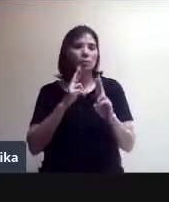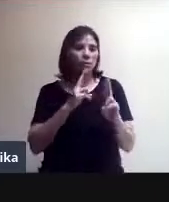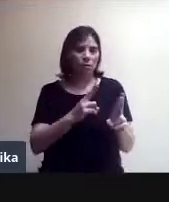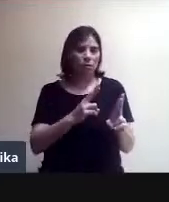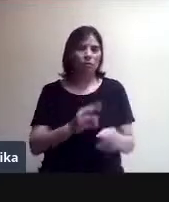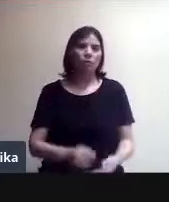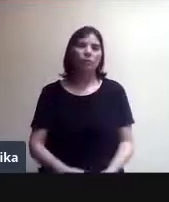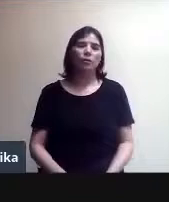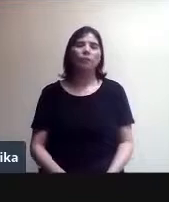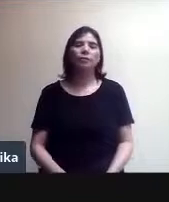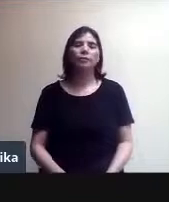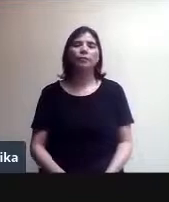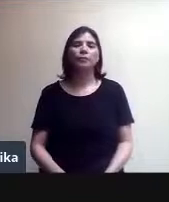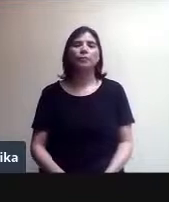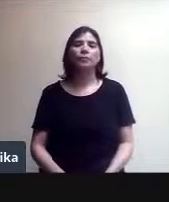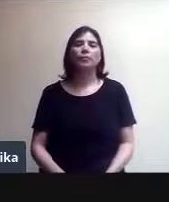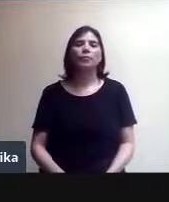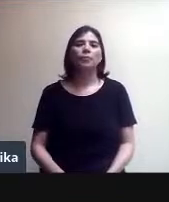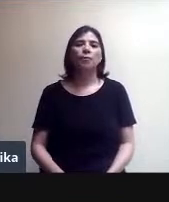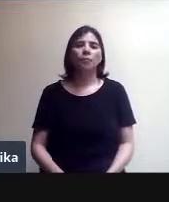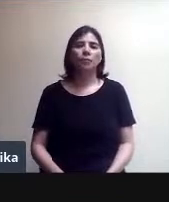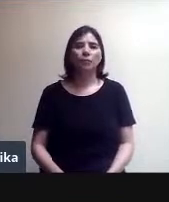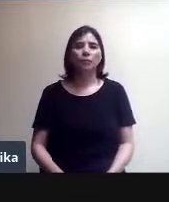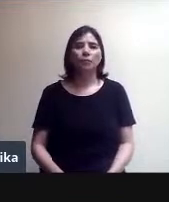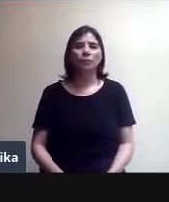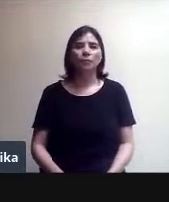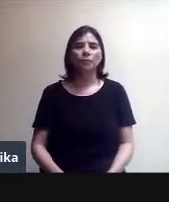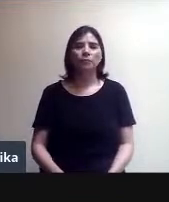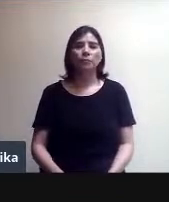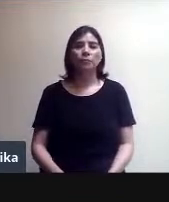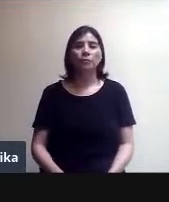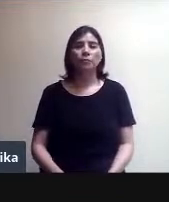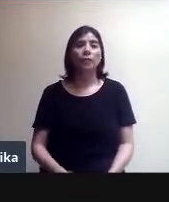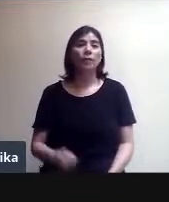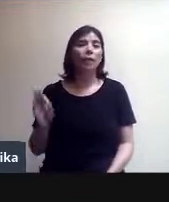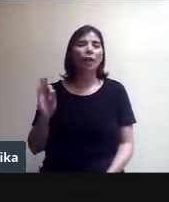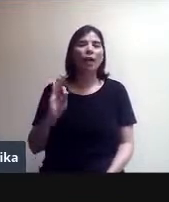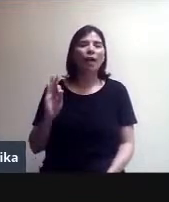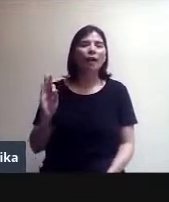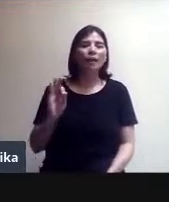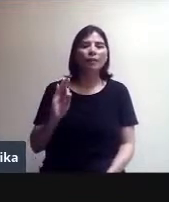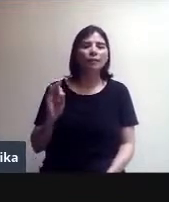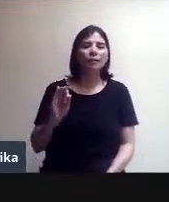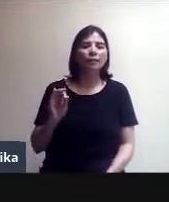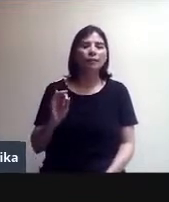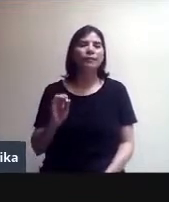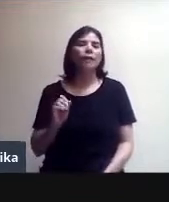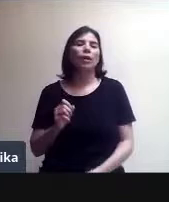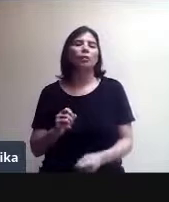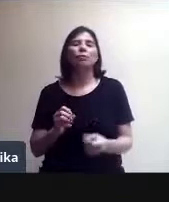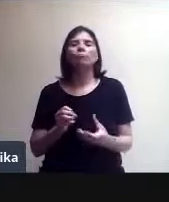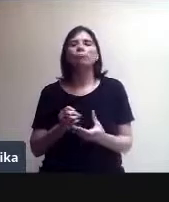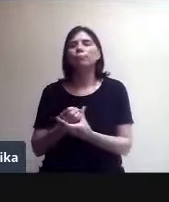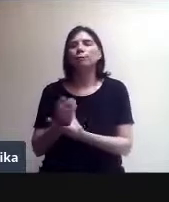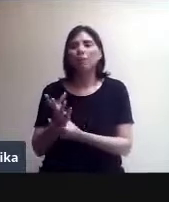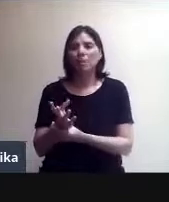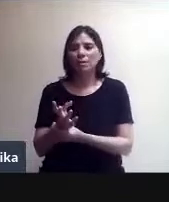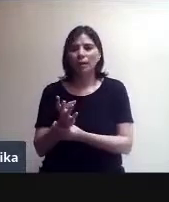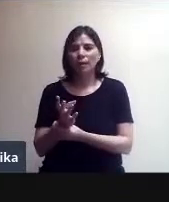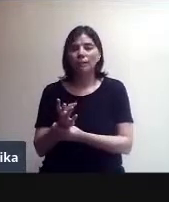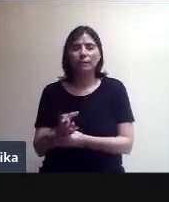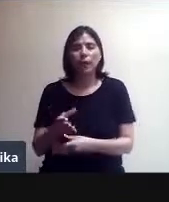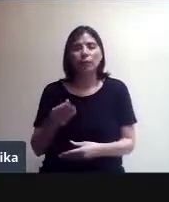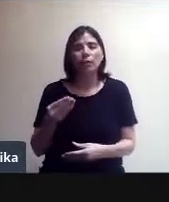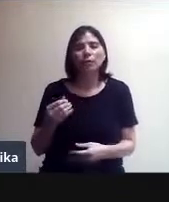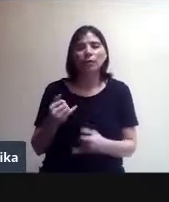a lo mejor alguien puede salirse, como yo hace ratito que me quedé congelada, y entonces pierde la opción del juego. Bueno, hay muchas opciones